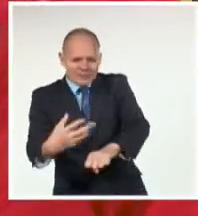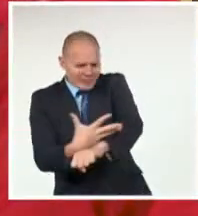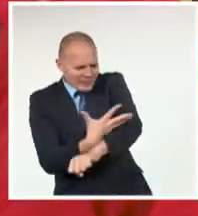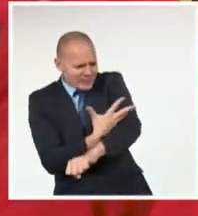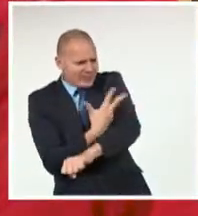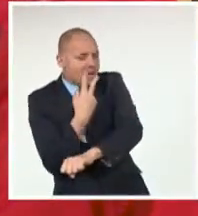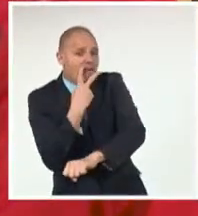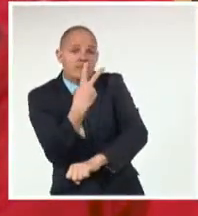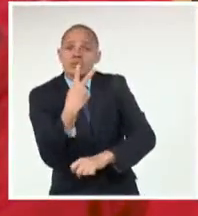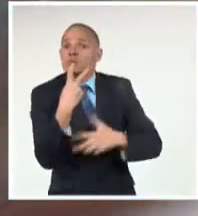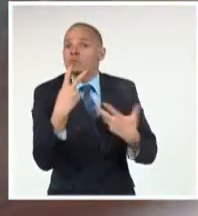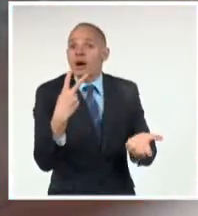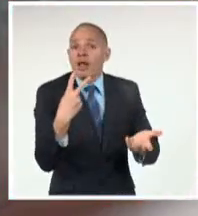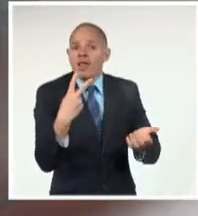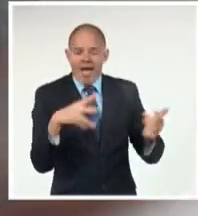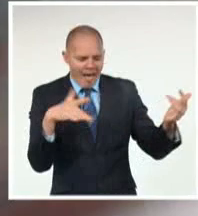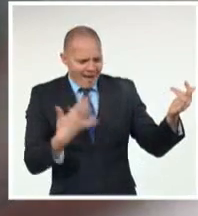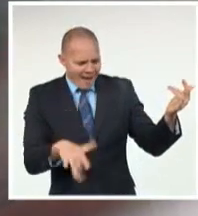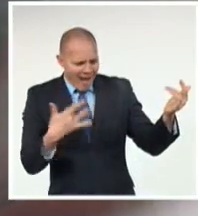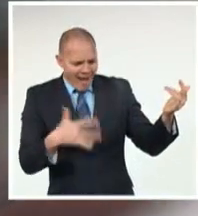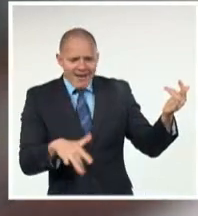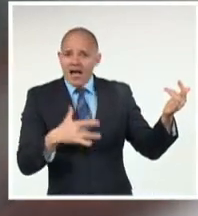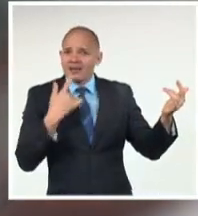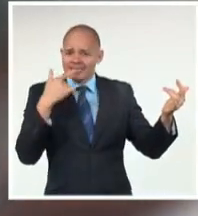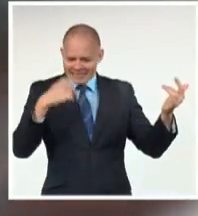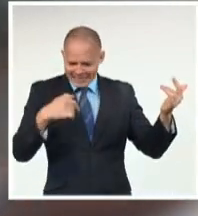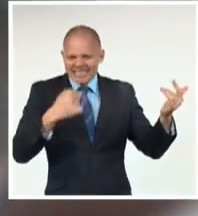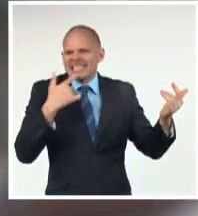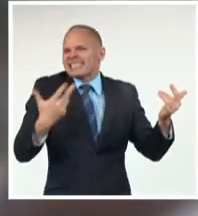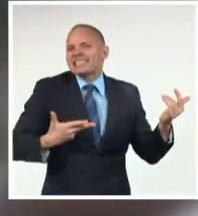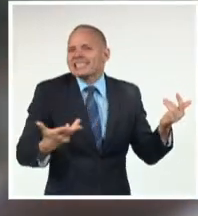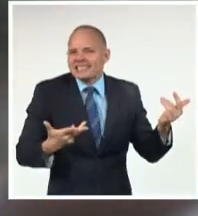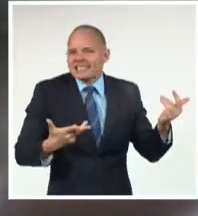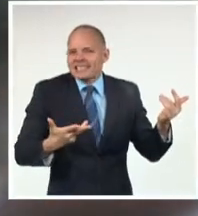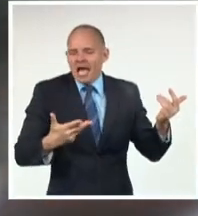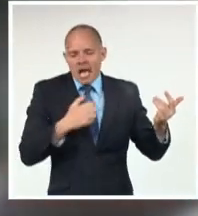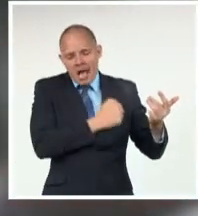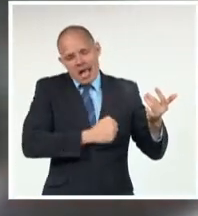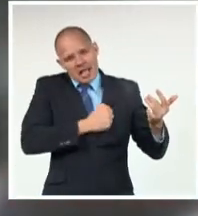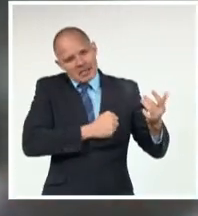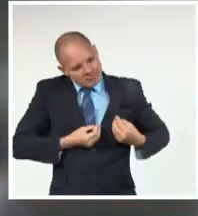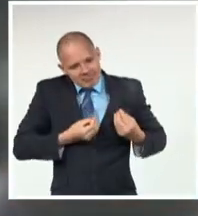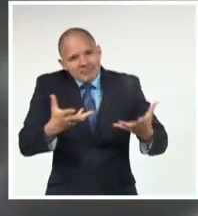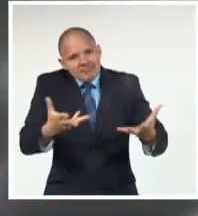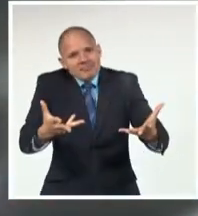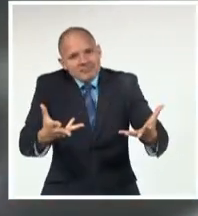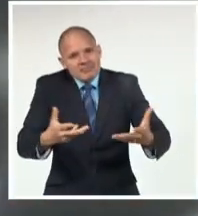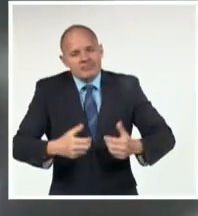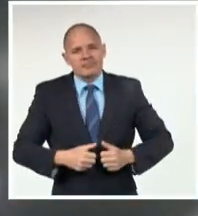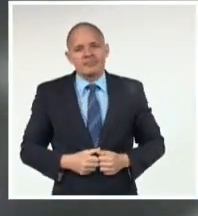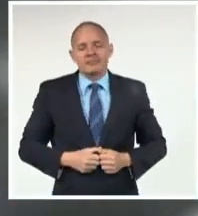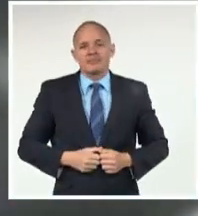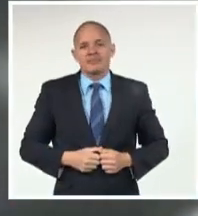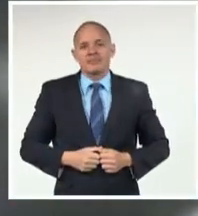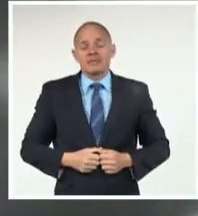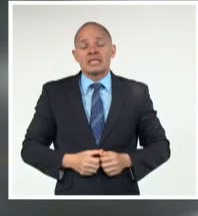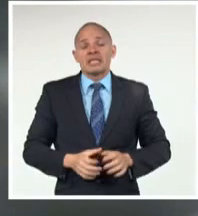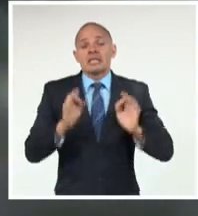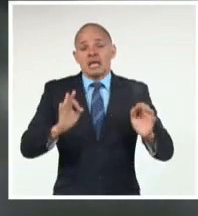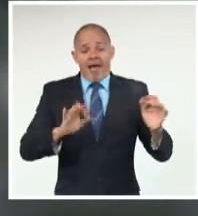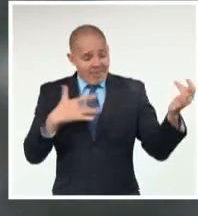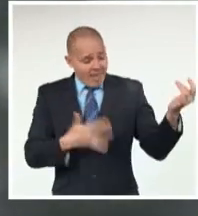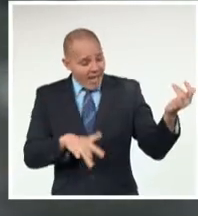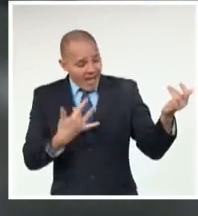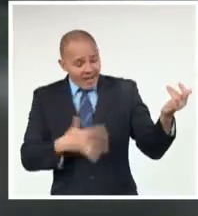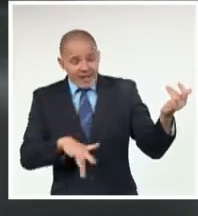ver Que la guitarra Es la guitarra Sin empetecer Que